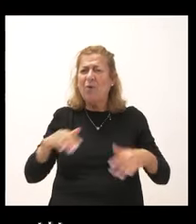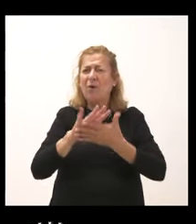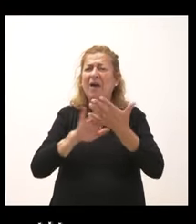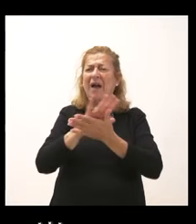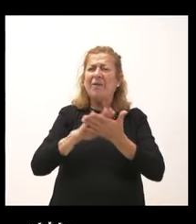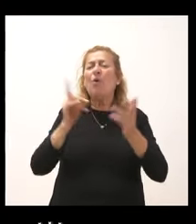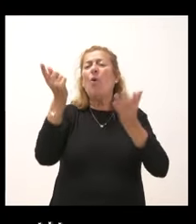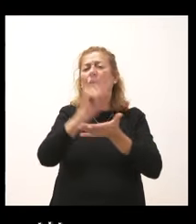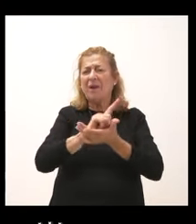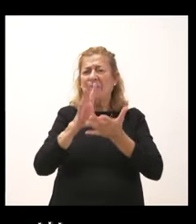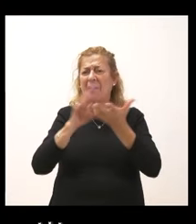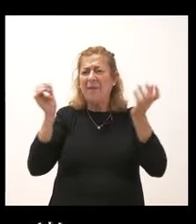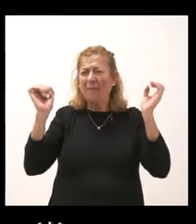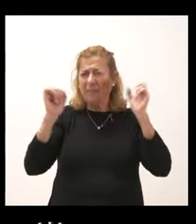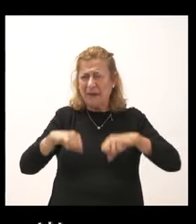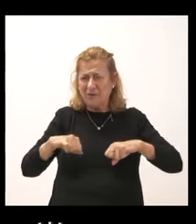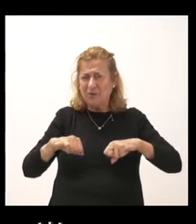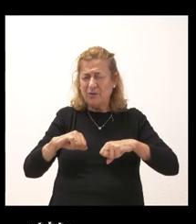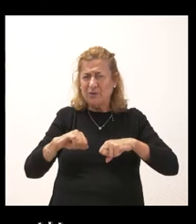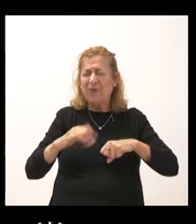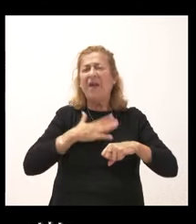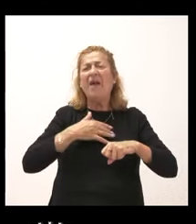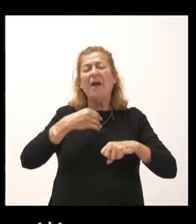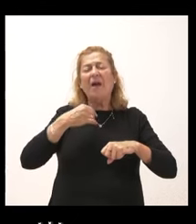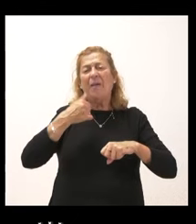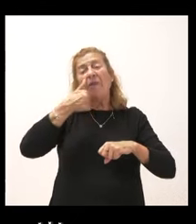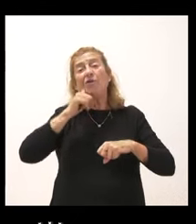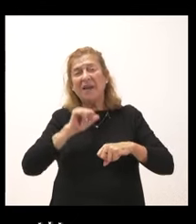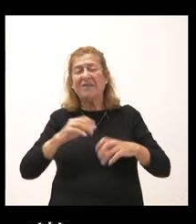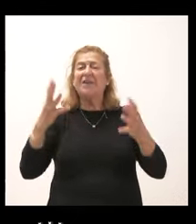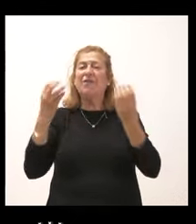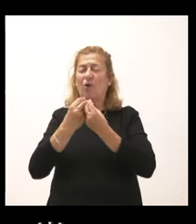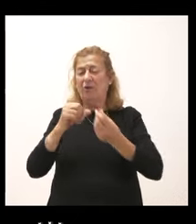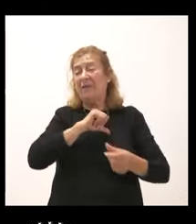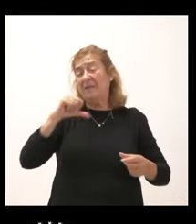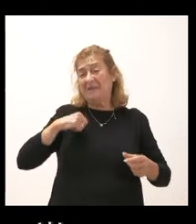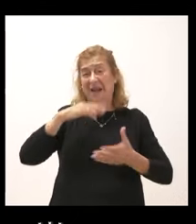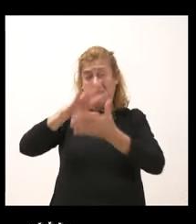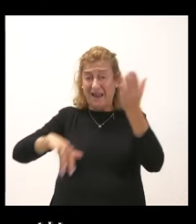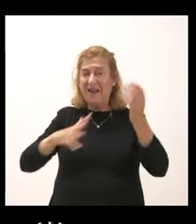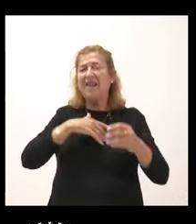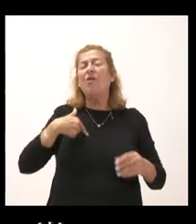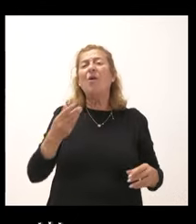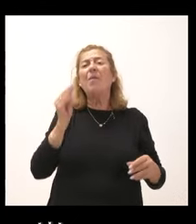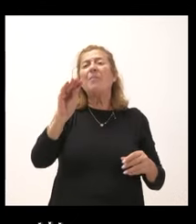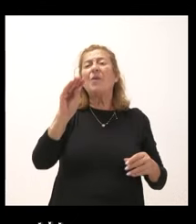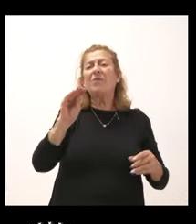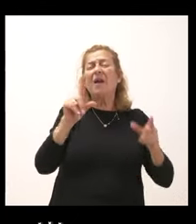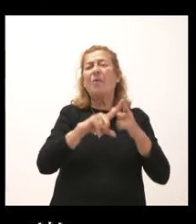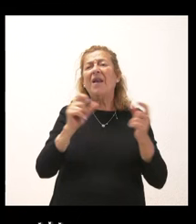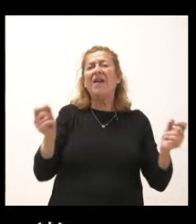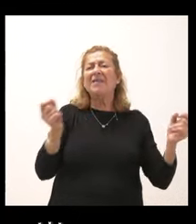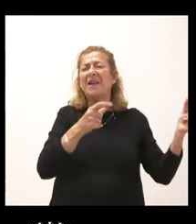vez del pacto de Pedro Sánchez con independentistas catalanes, me gustaría preguntarle sobre el traspaso de